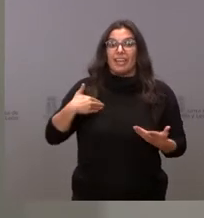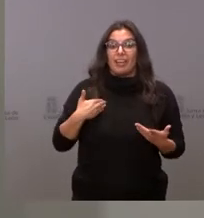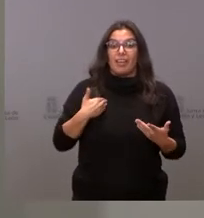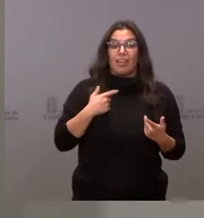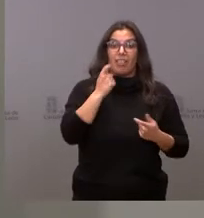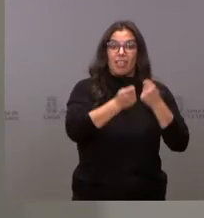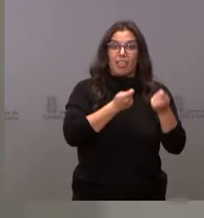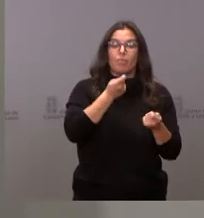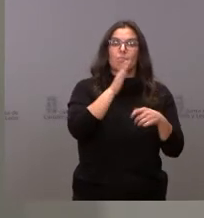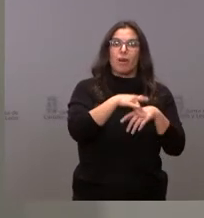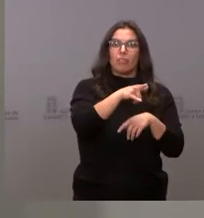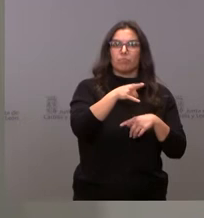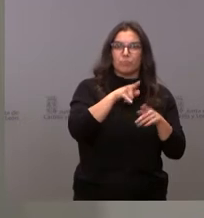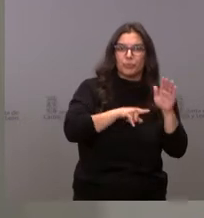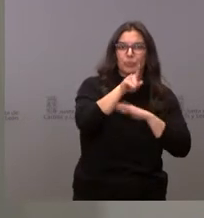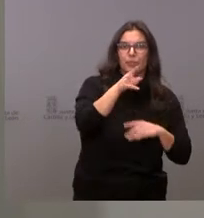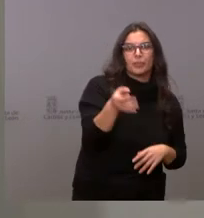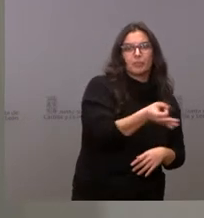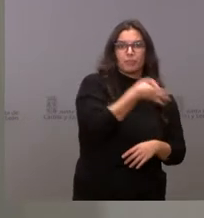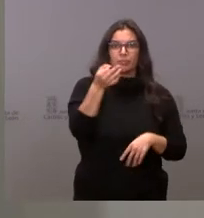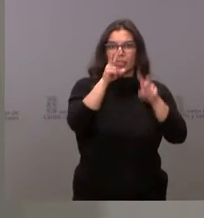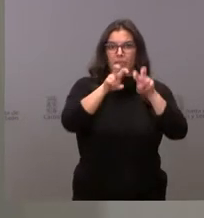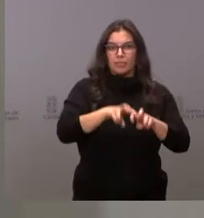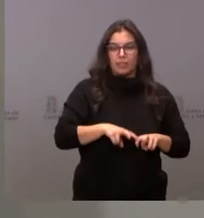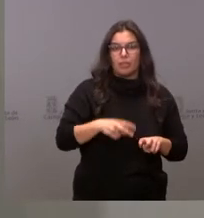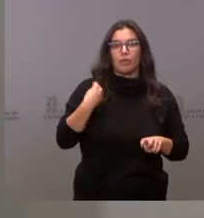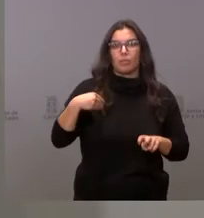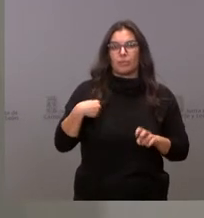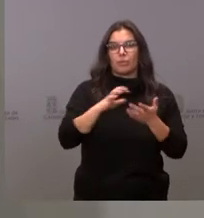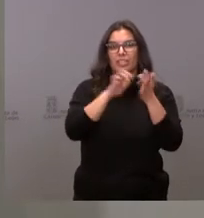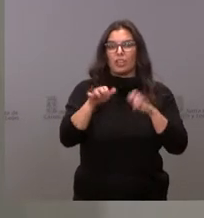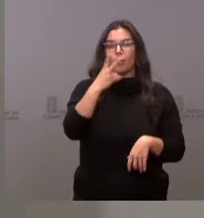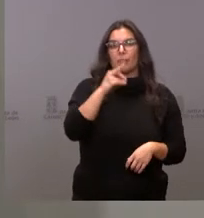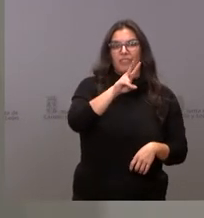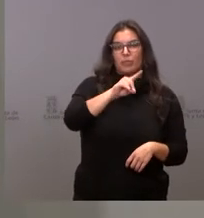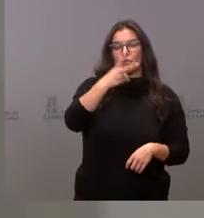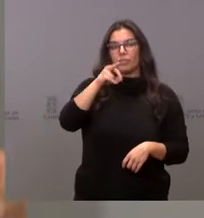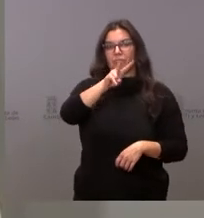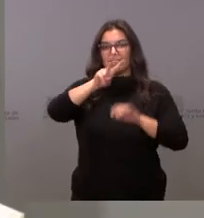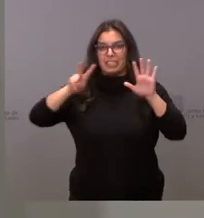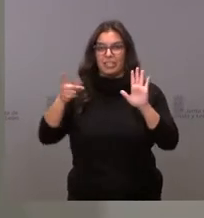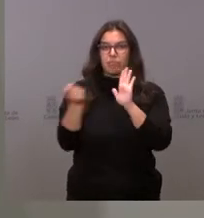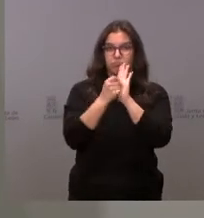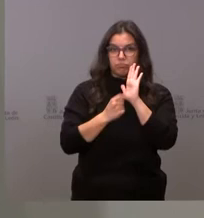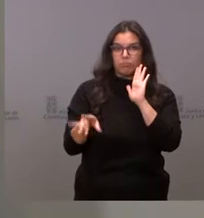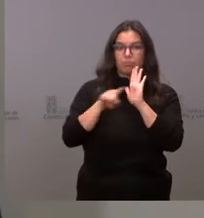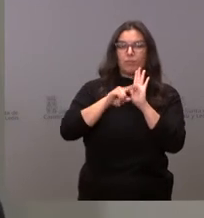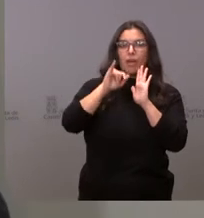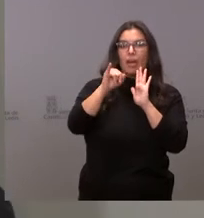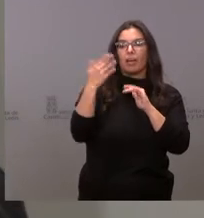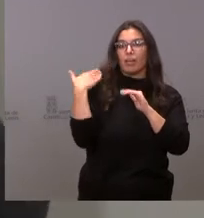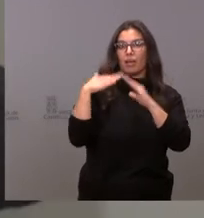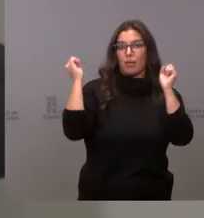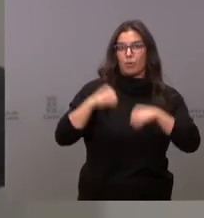excelencia en investigación, aspecto recogido en la RIS3 de Castilla y León 2021-2027, aprobada en septiembre